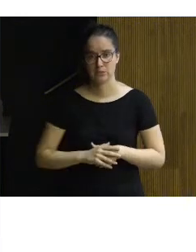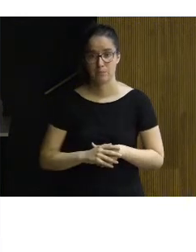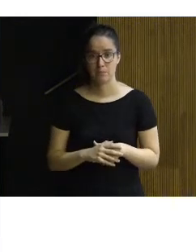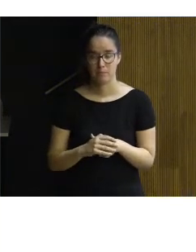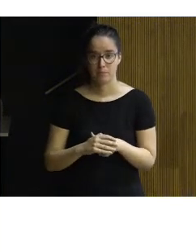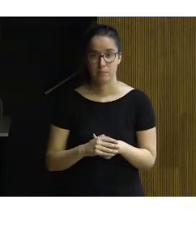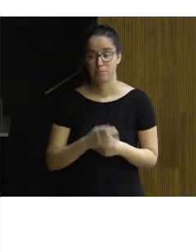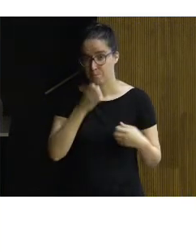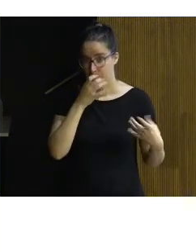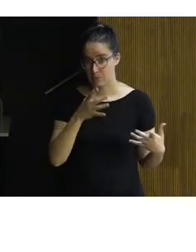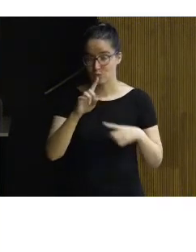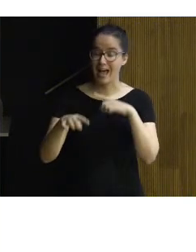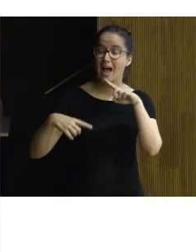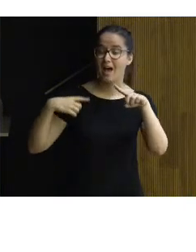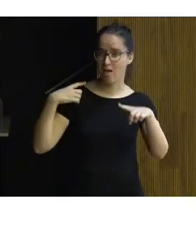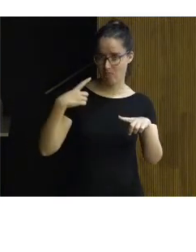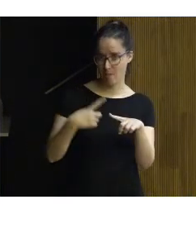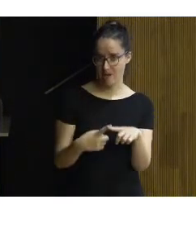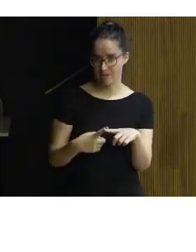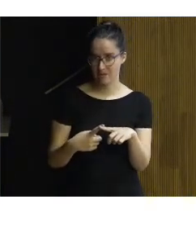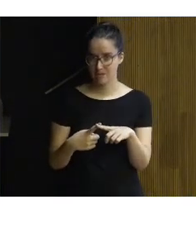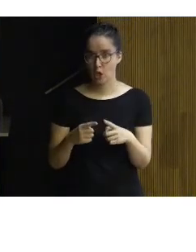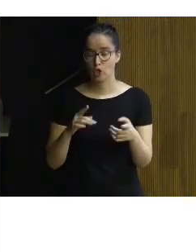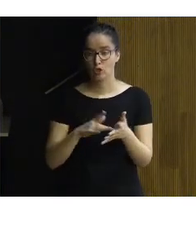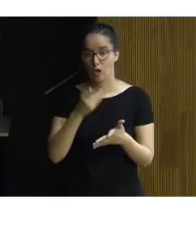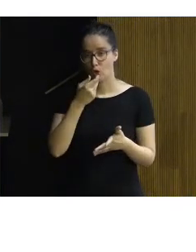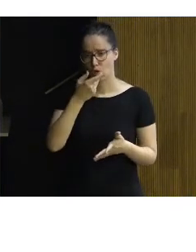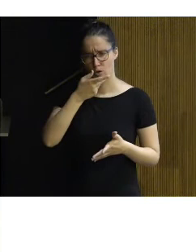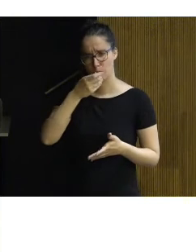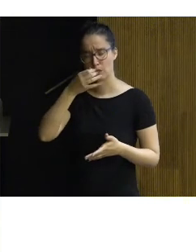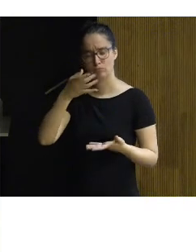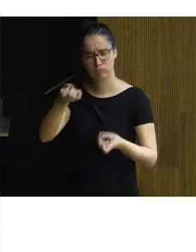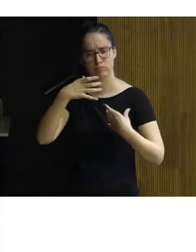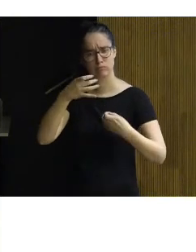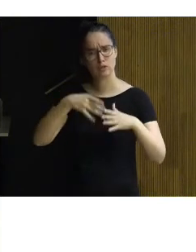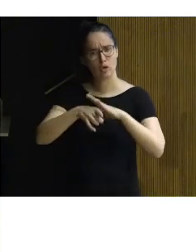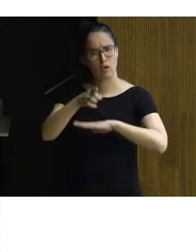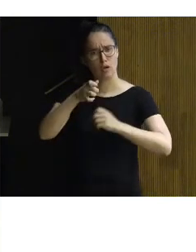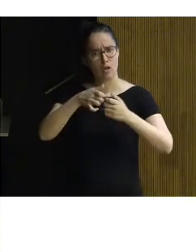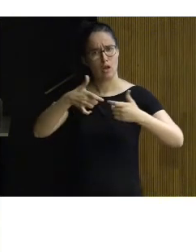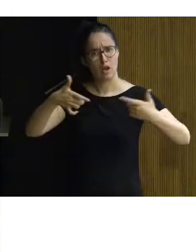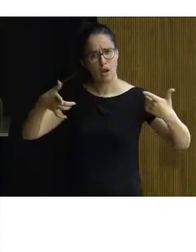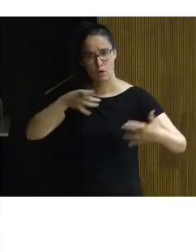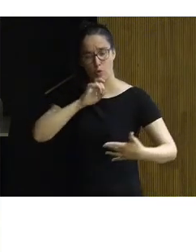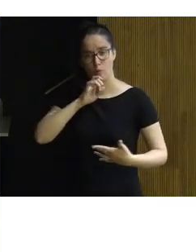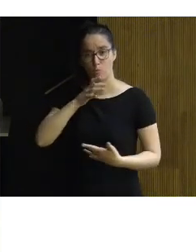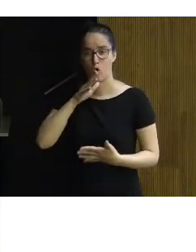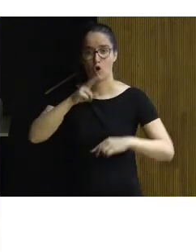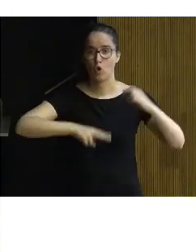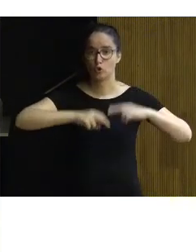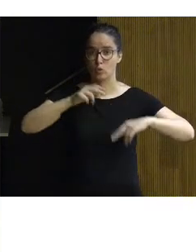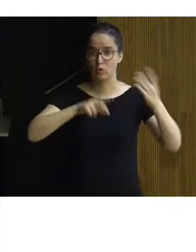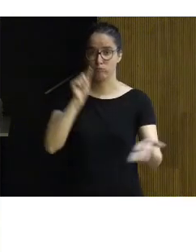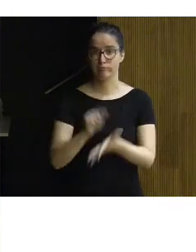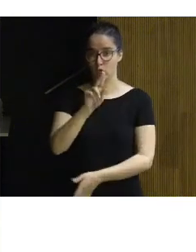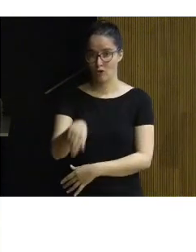bien bueno pues además de eso pues tuvimos conocimiento de cómo fue desarrollando creciendo este edificio porque no fue construido así